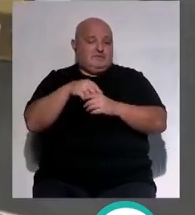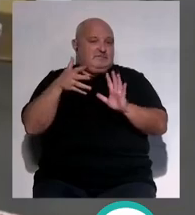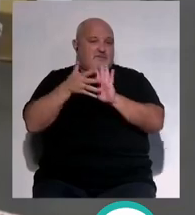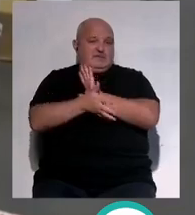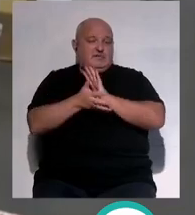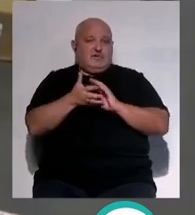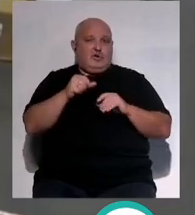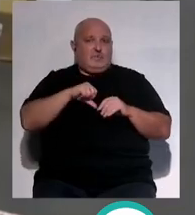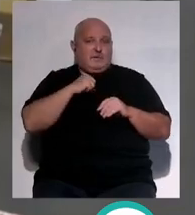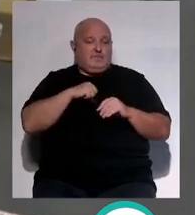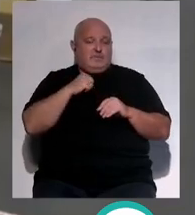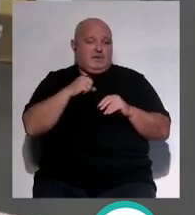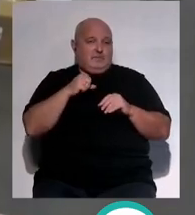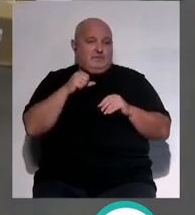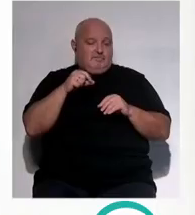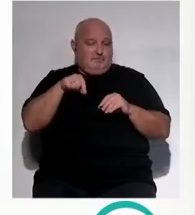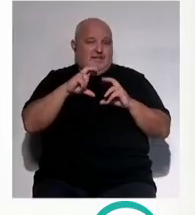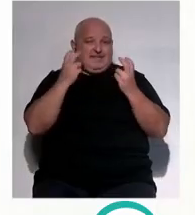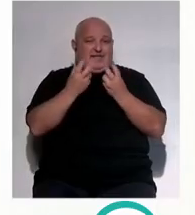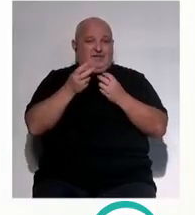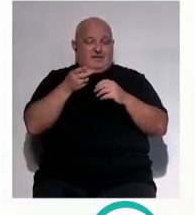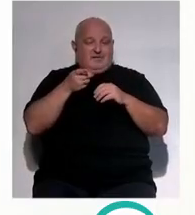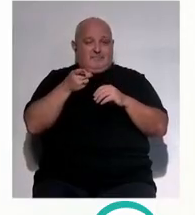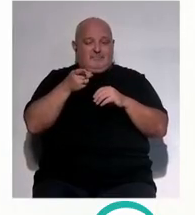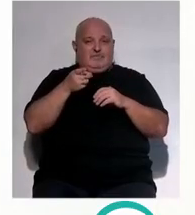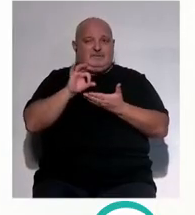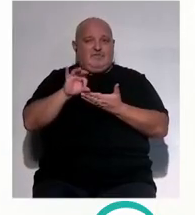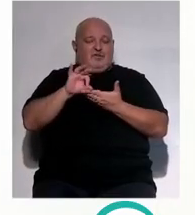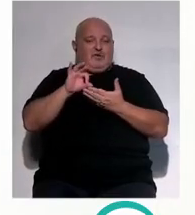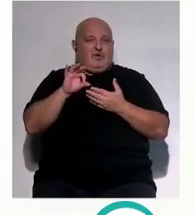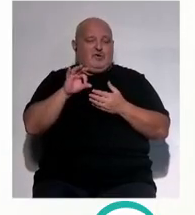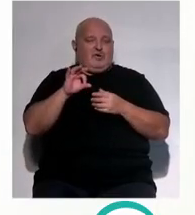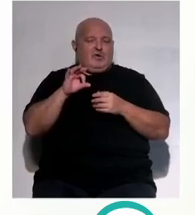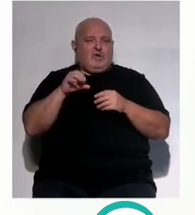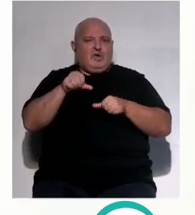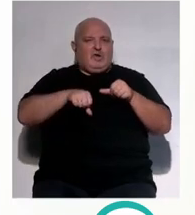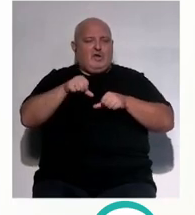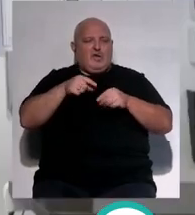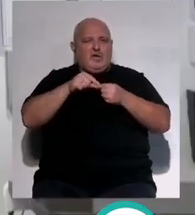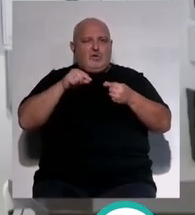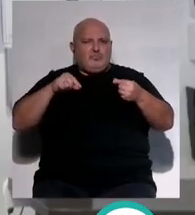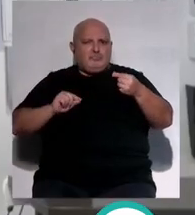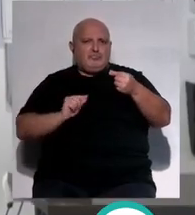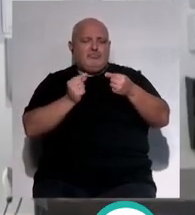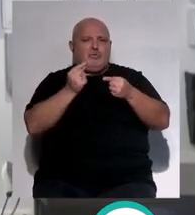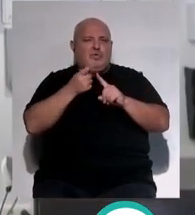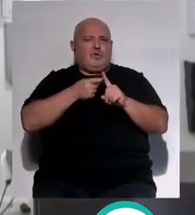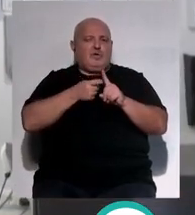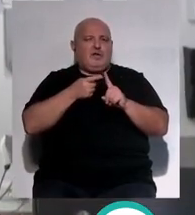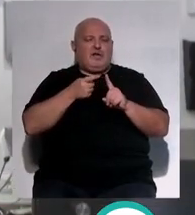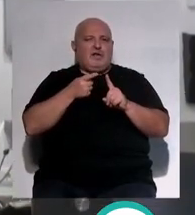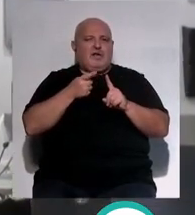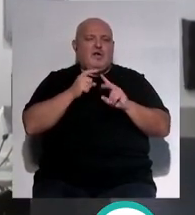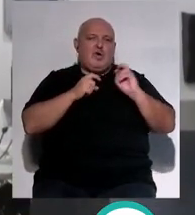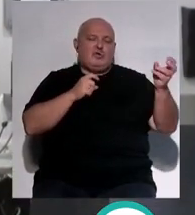en el hospital en el estadio Nuevo Mirandilla el servicio de los quirófanos de endoscopia que ahora están funcionando en